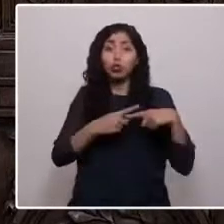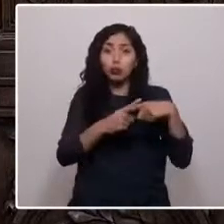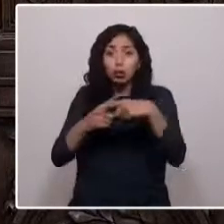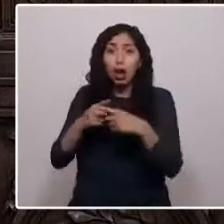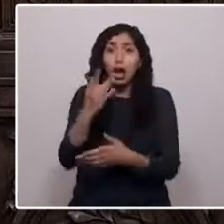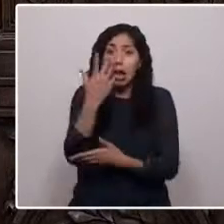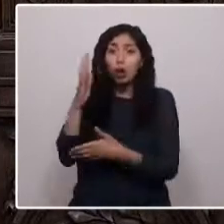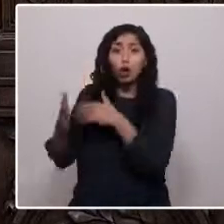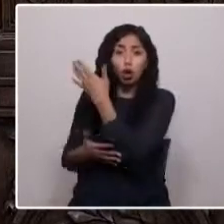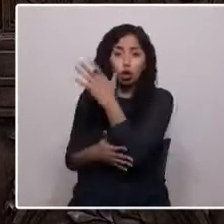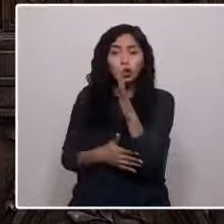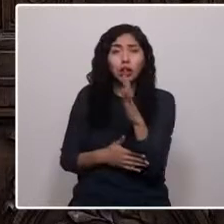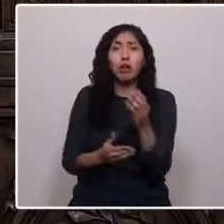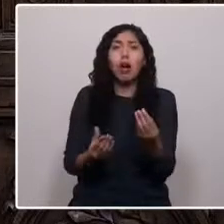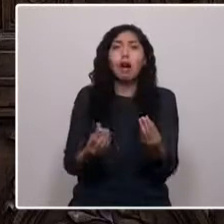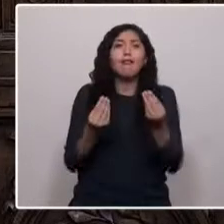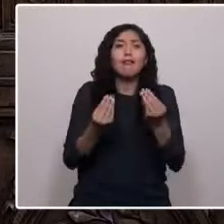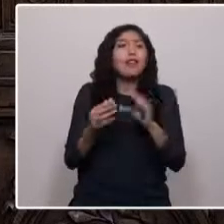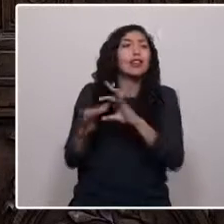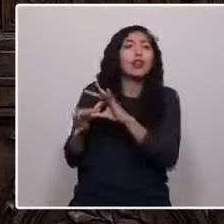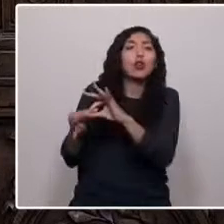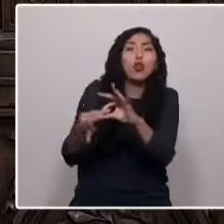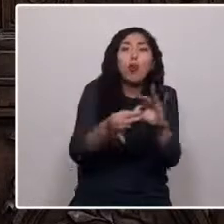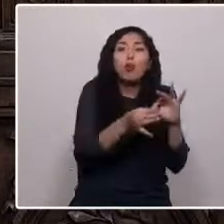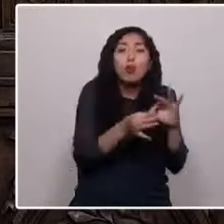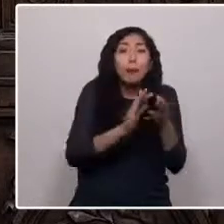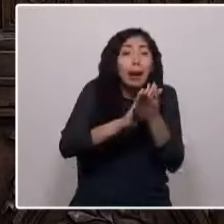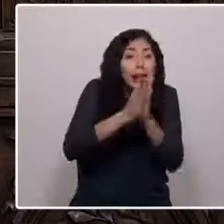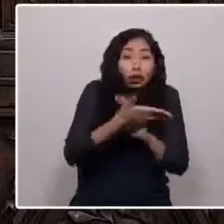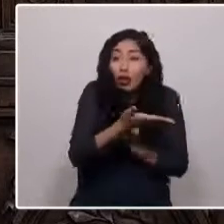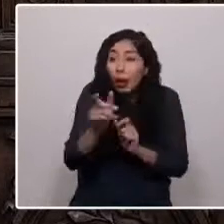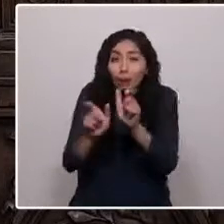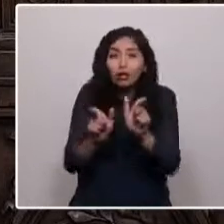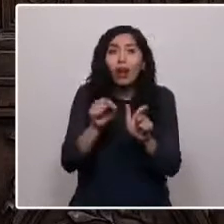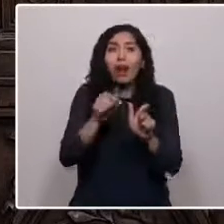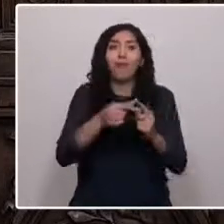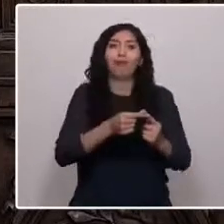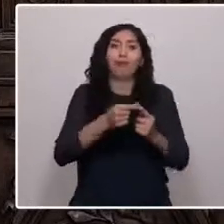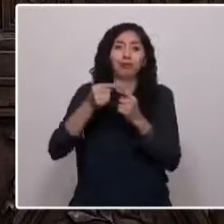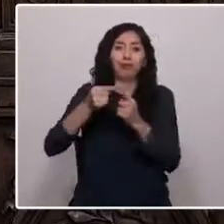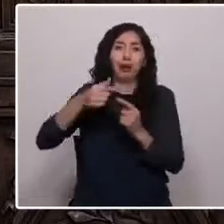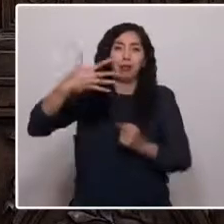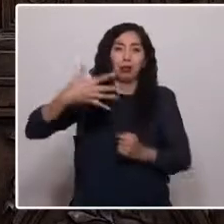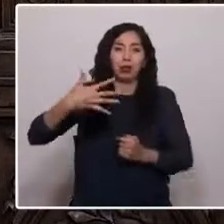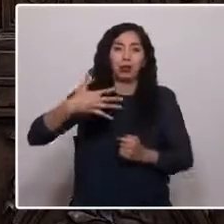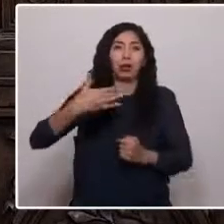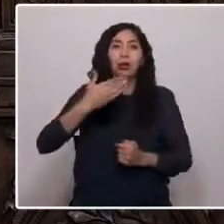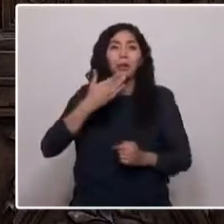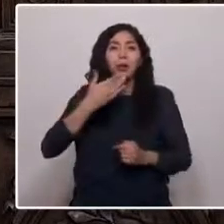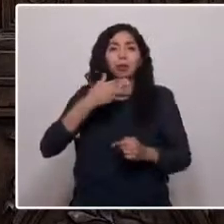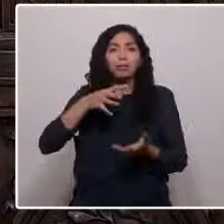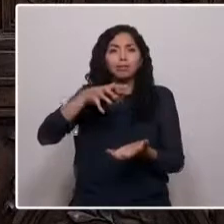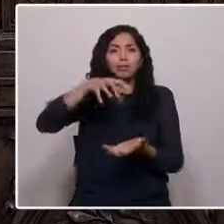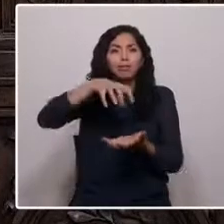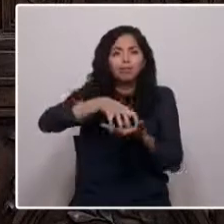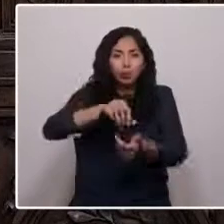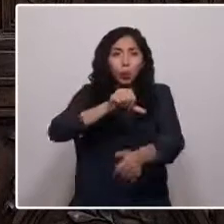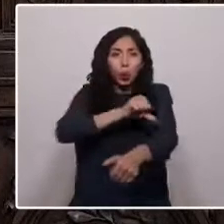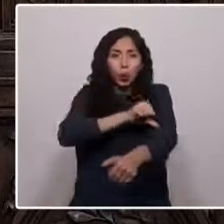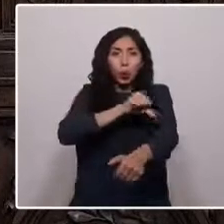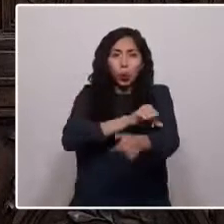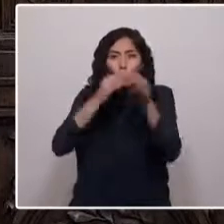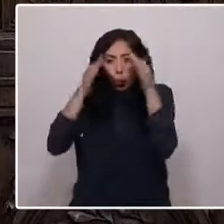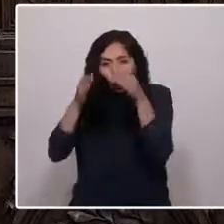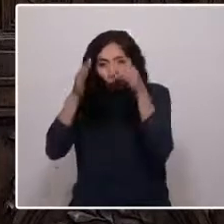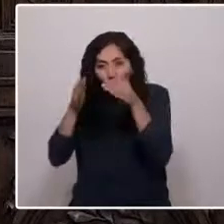el bien común de todos y para todas sea lo prioritario. En que el centralismo tan necesario para el avance de este modelo se